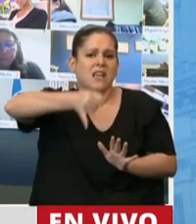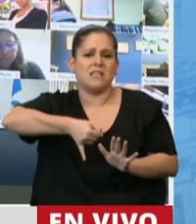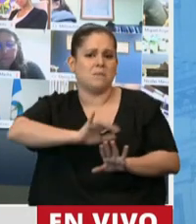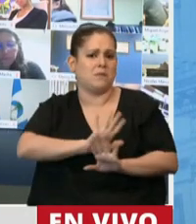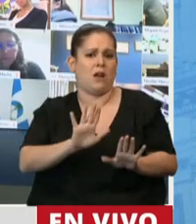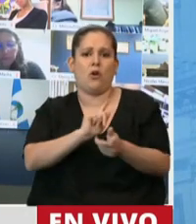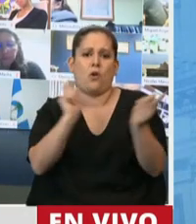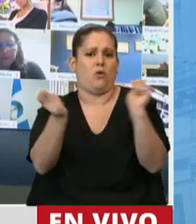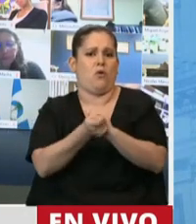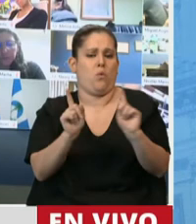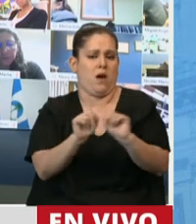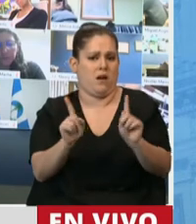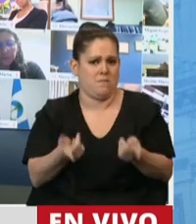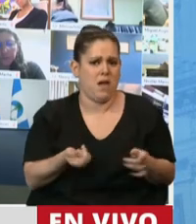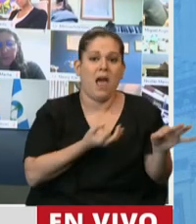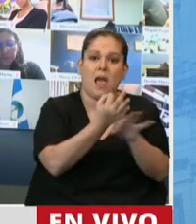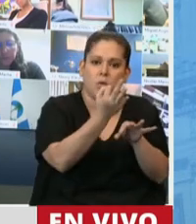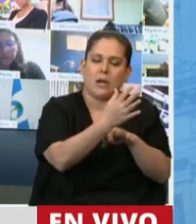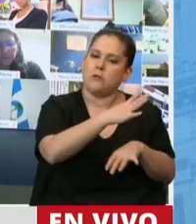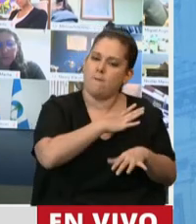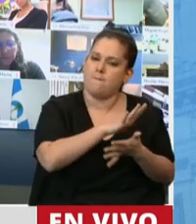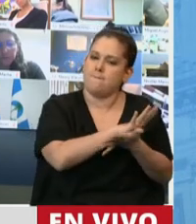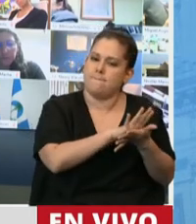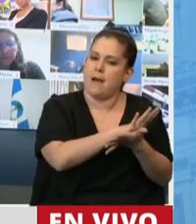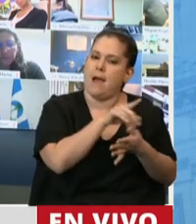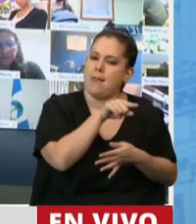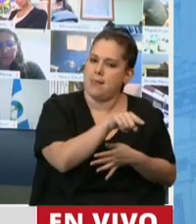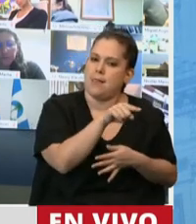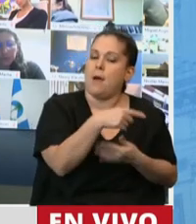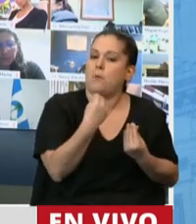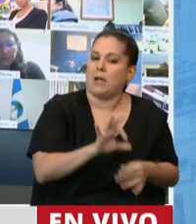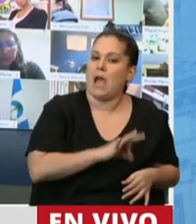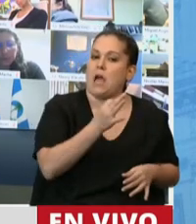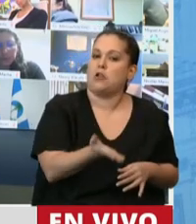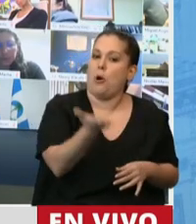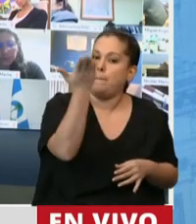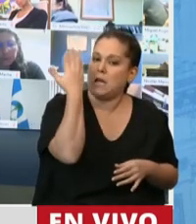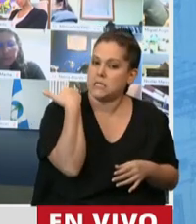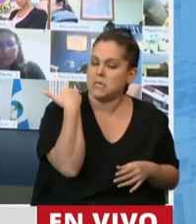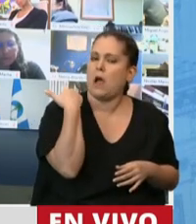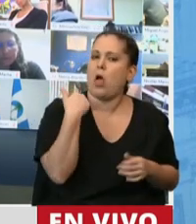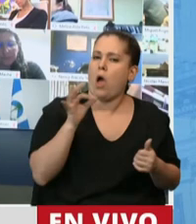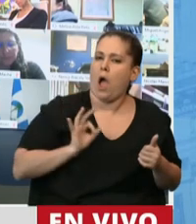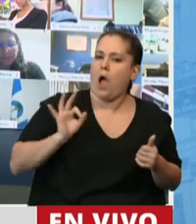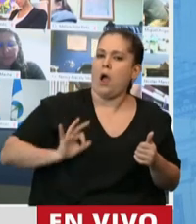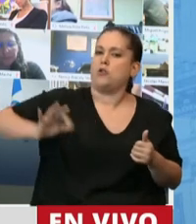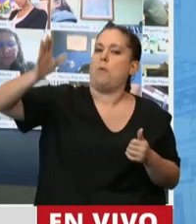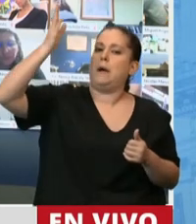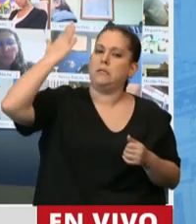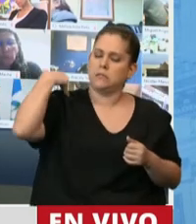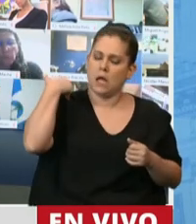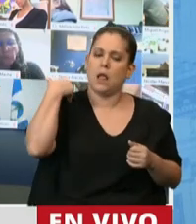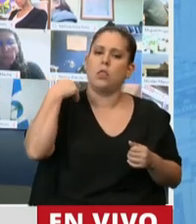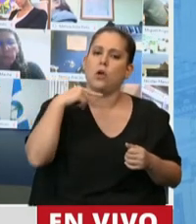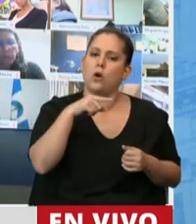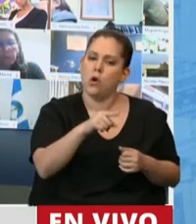La educación es lo que nos falta, porque el año pasado, el año pasado dentro de lo que es